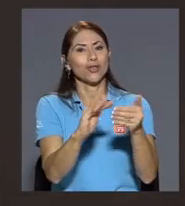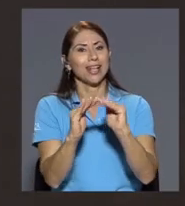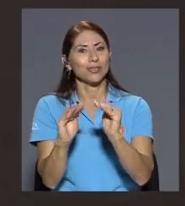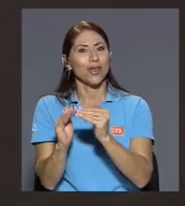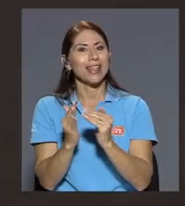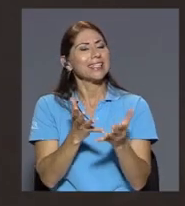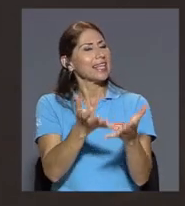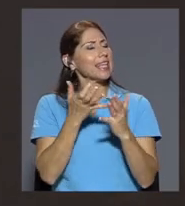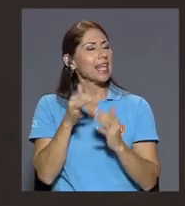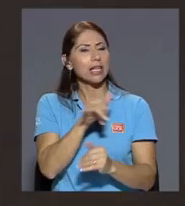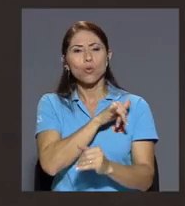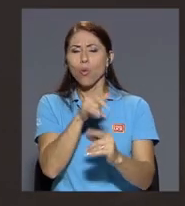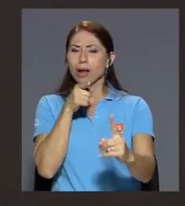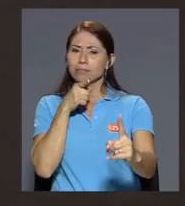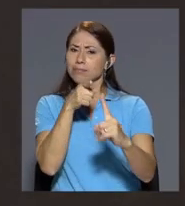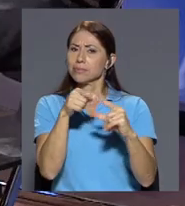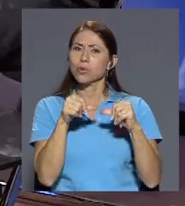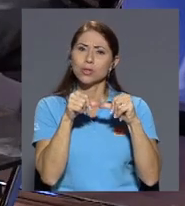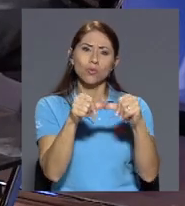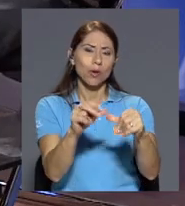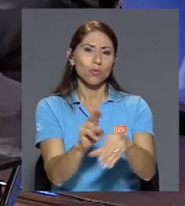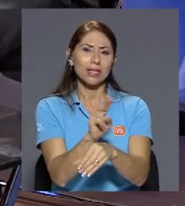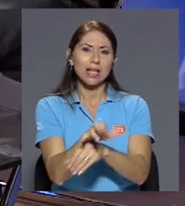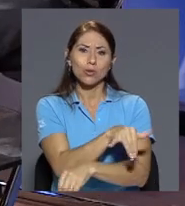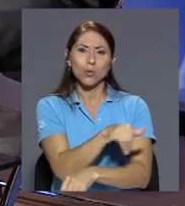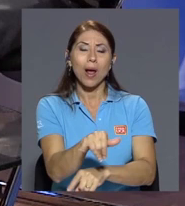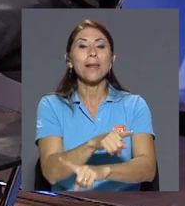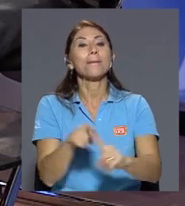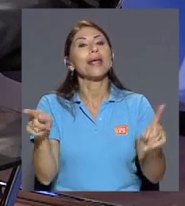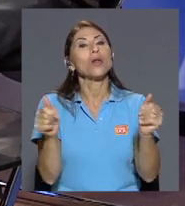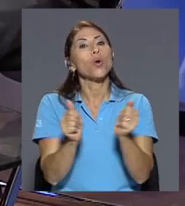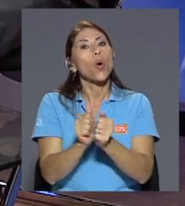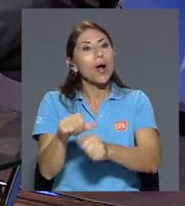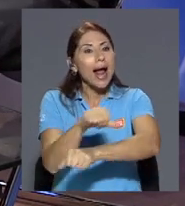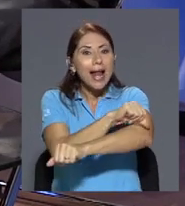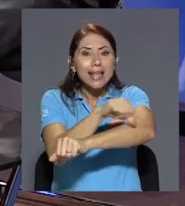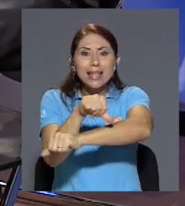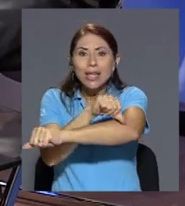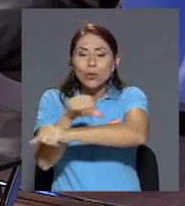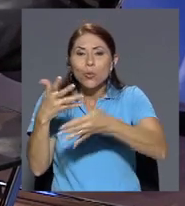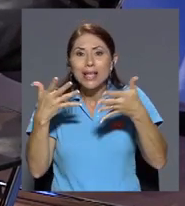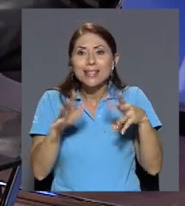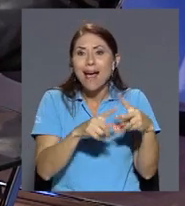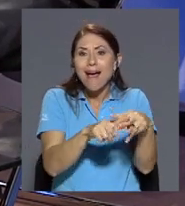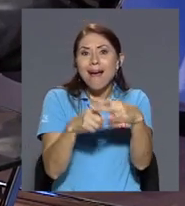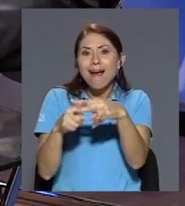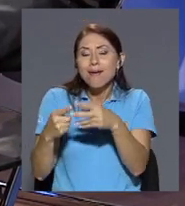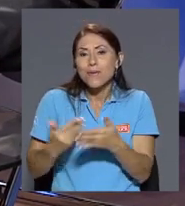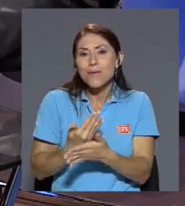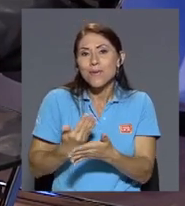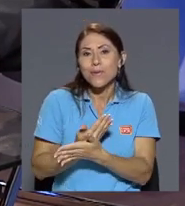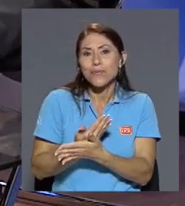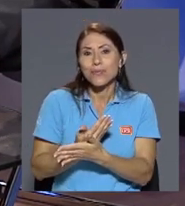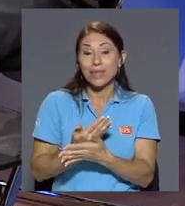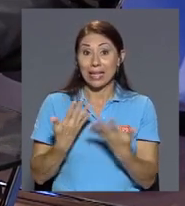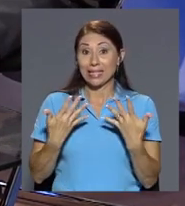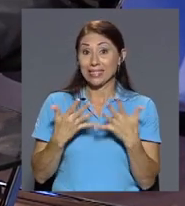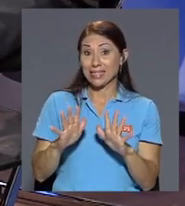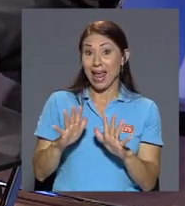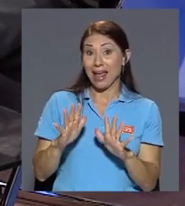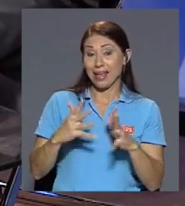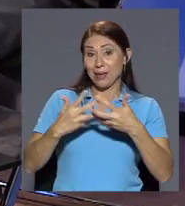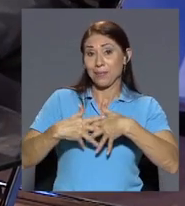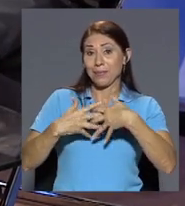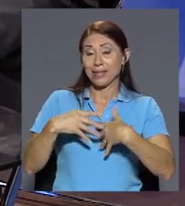misma utilización pero con un entorno arquitectónico ya remozado de hecho lo bonito de eso es que hay iniciativas de la empresa